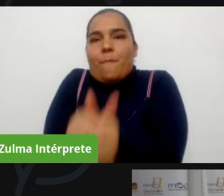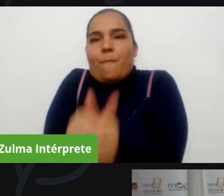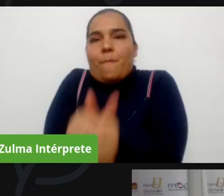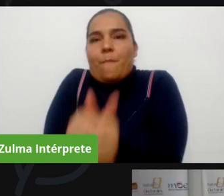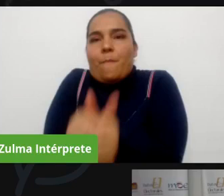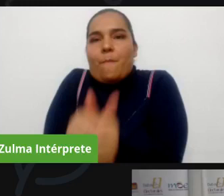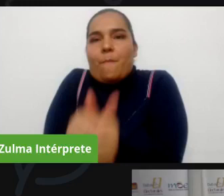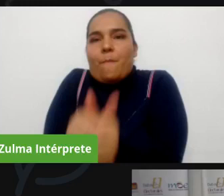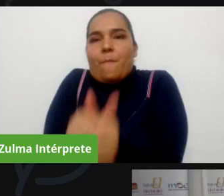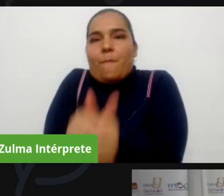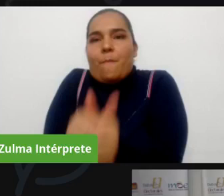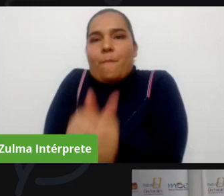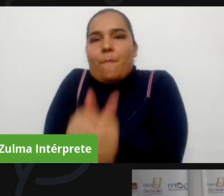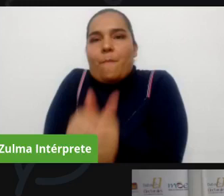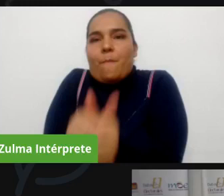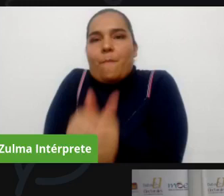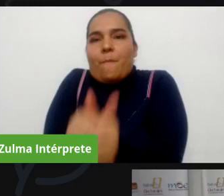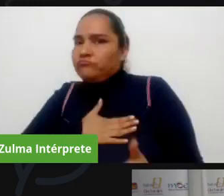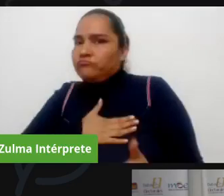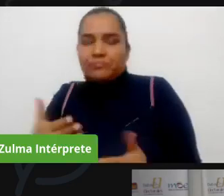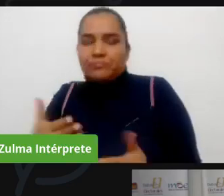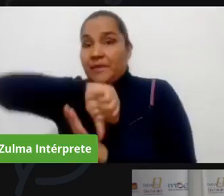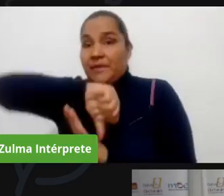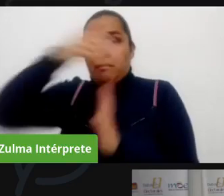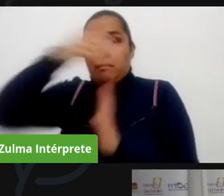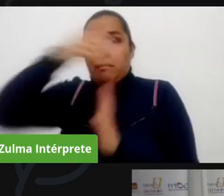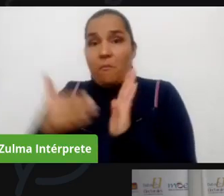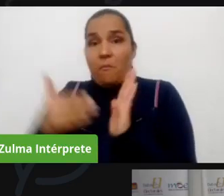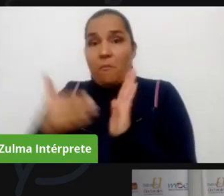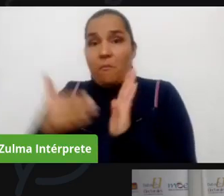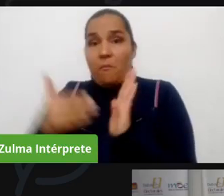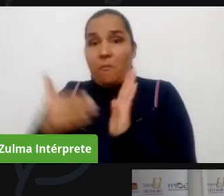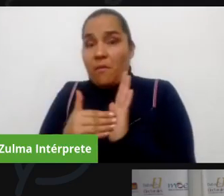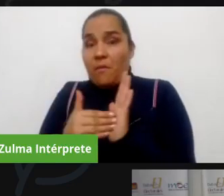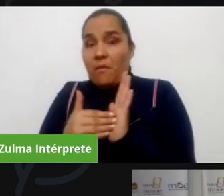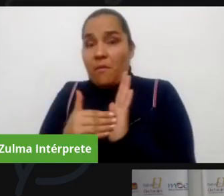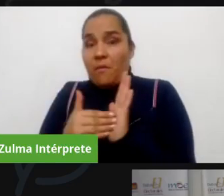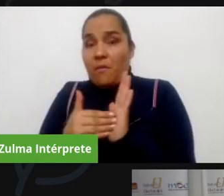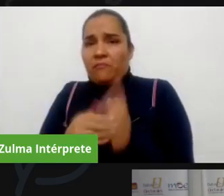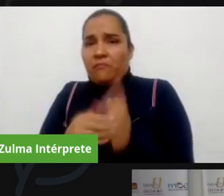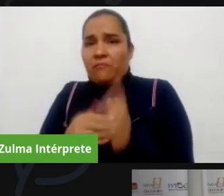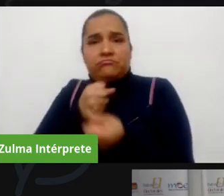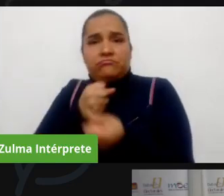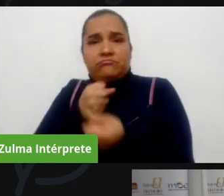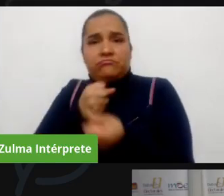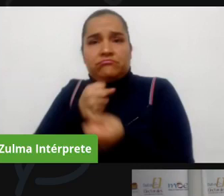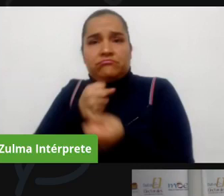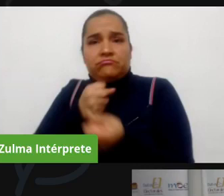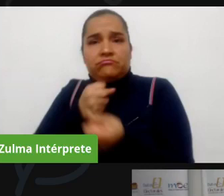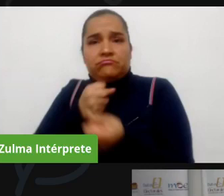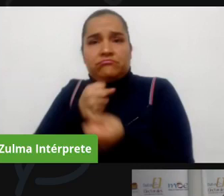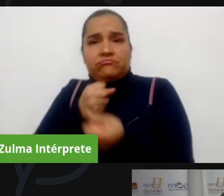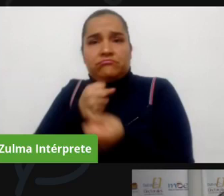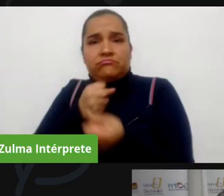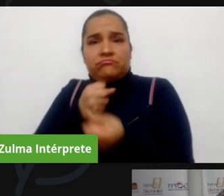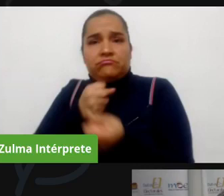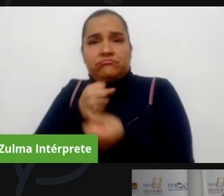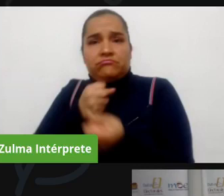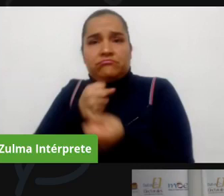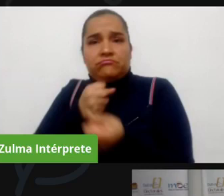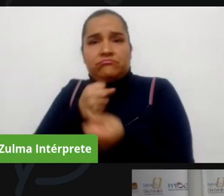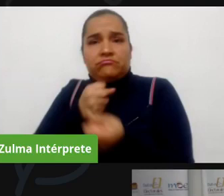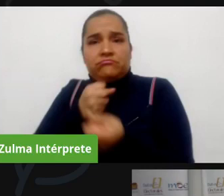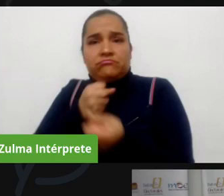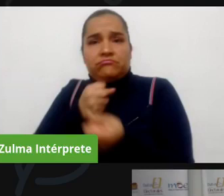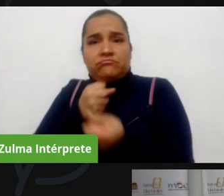ciudadanos y de todas las ciudadanas sean comuneros o no nuestro portal pilas con el voto puntocom desde que nace